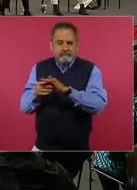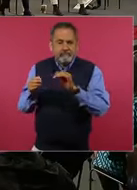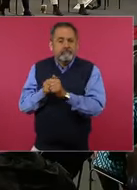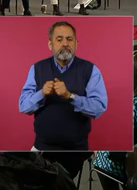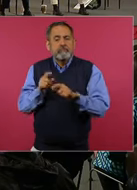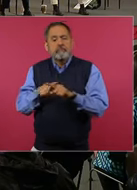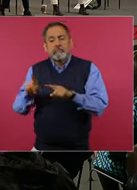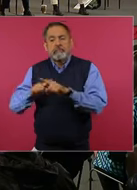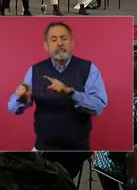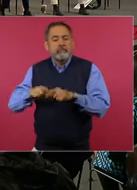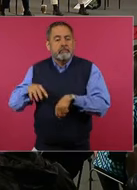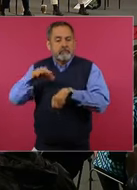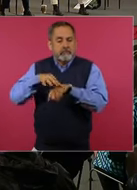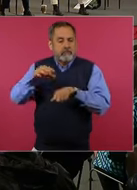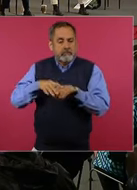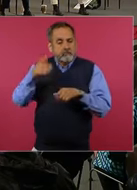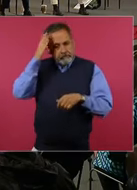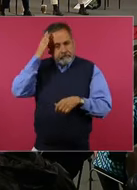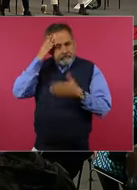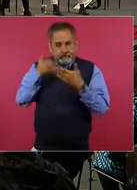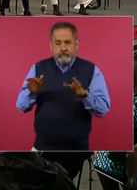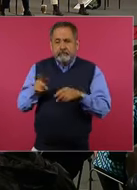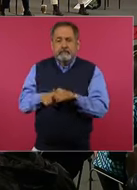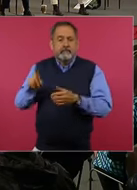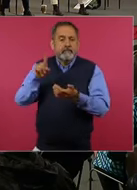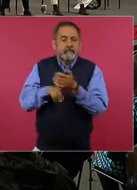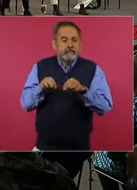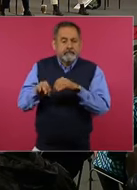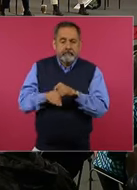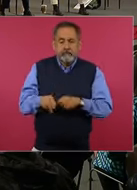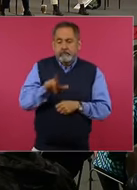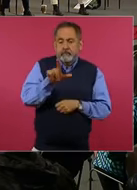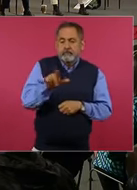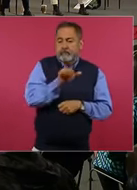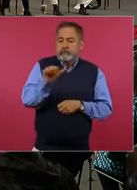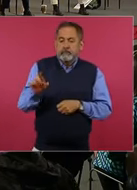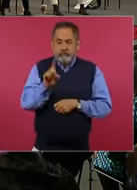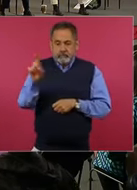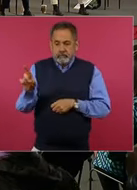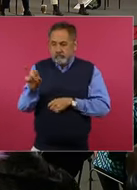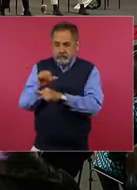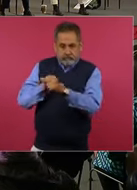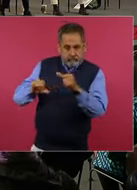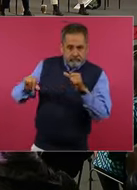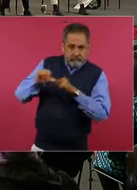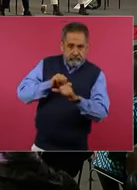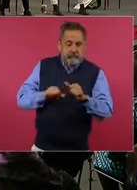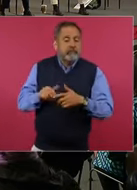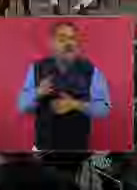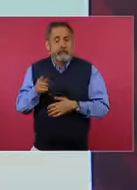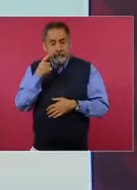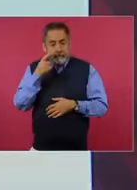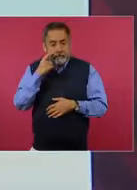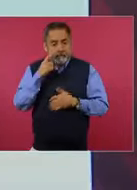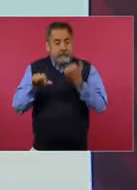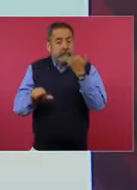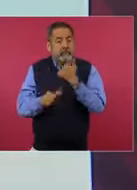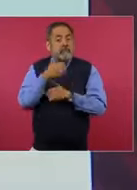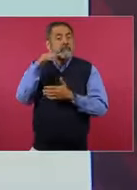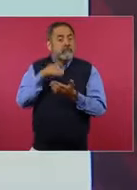generales para que tengan los turnos de lunes a domingo. Pero algo muy importante que había que hacer. Estos 11 mil